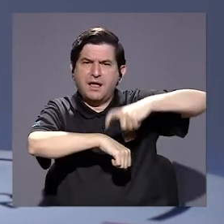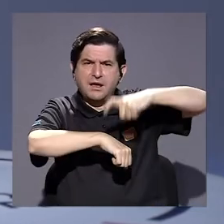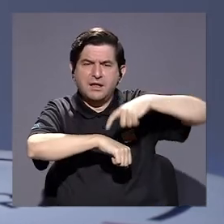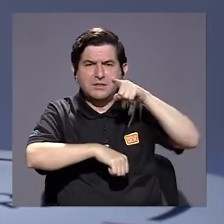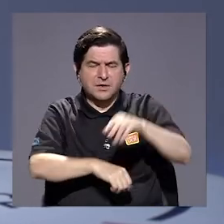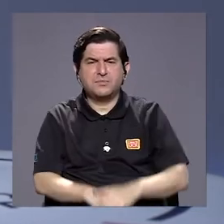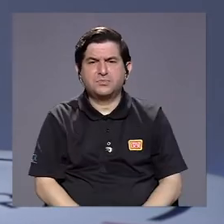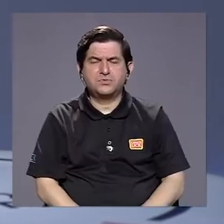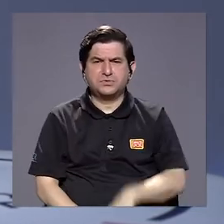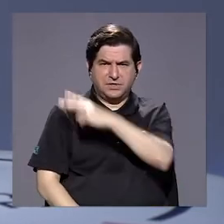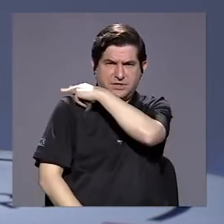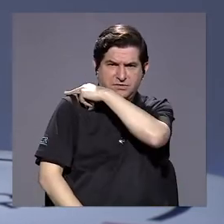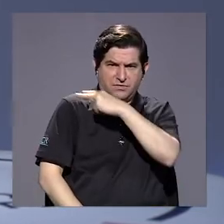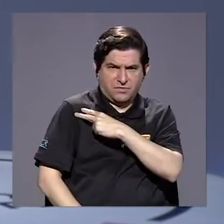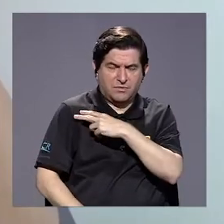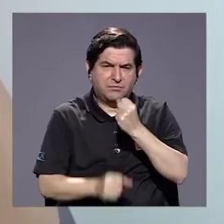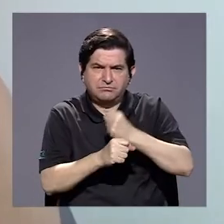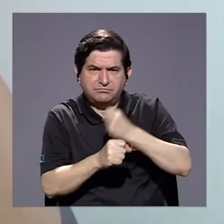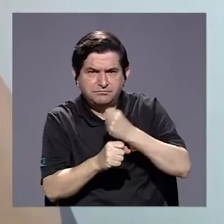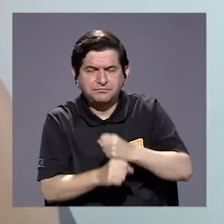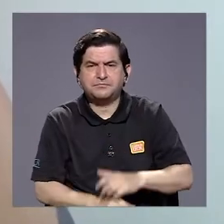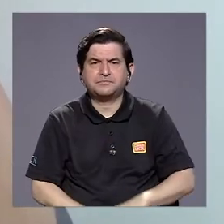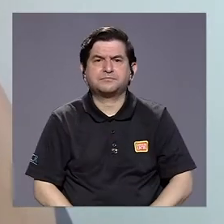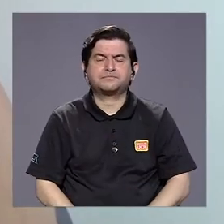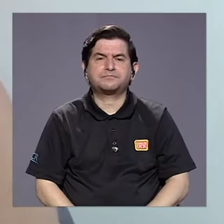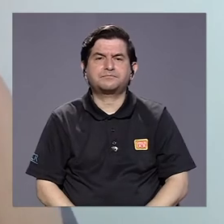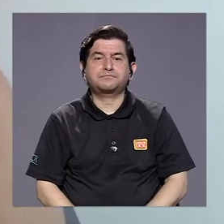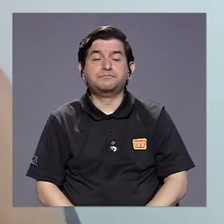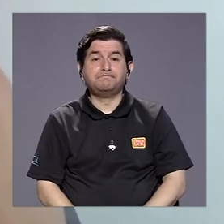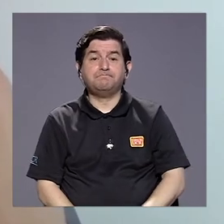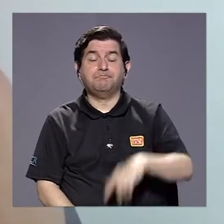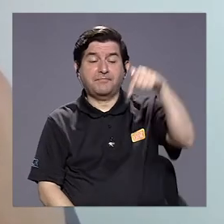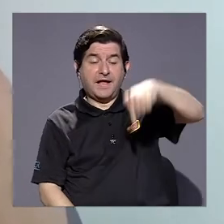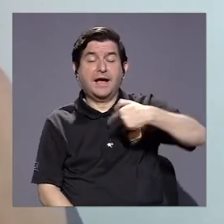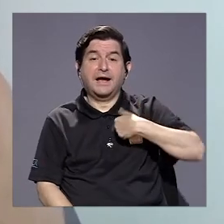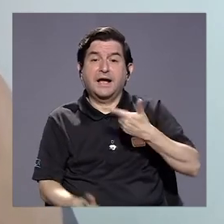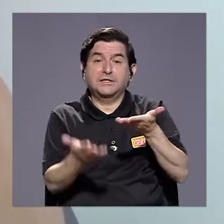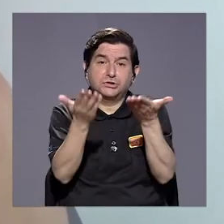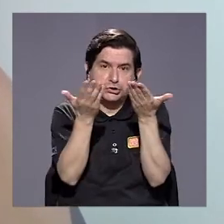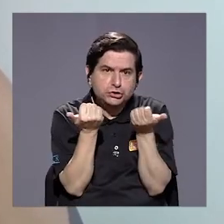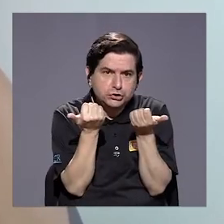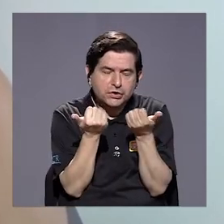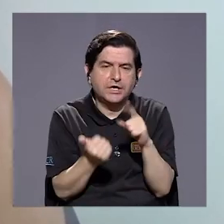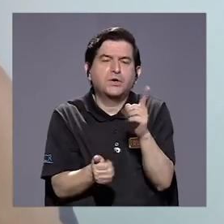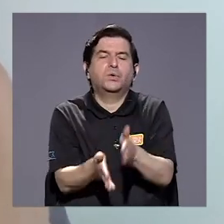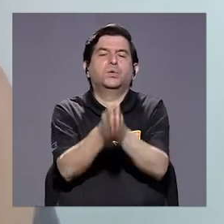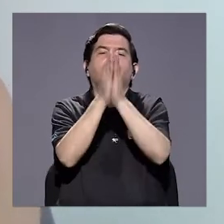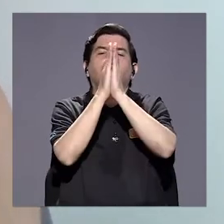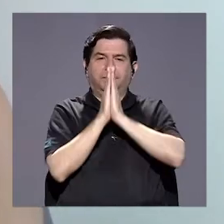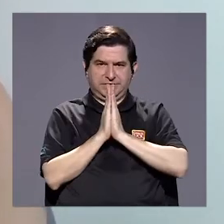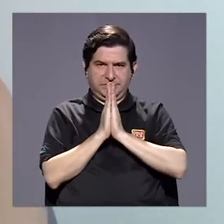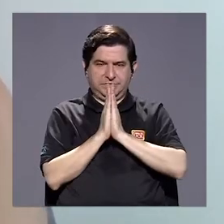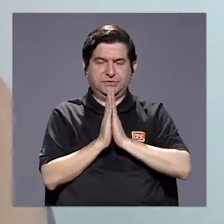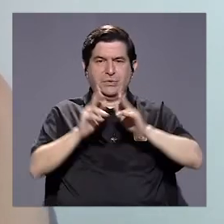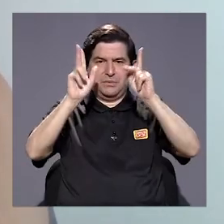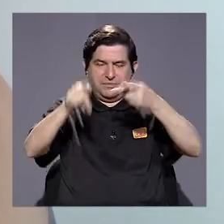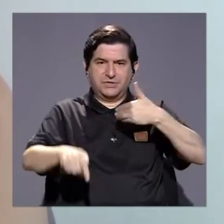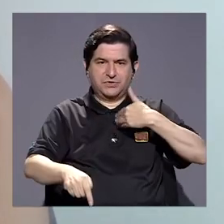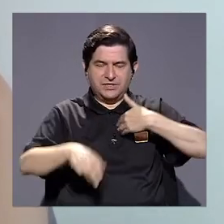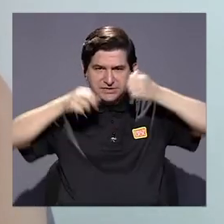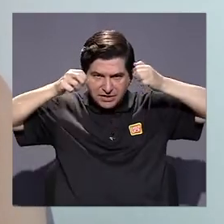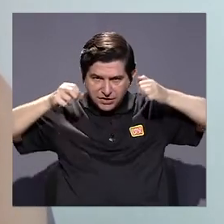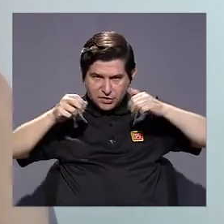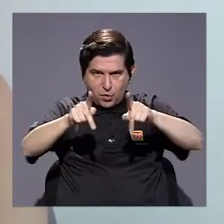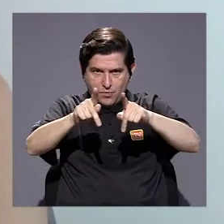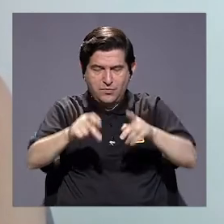que usted está como comisionada. Sí, acá yo quisiera hacer un llamado a que quienes tengan las